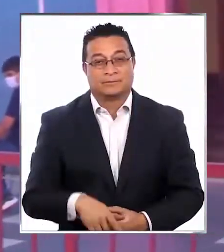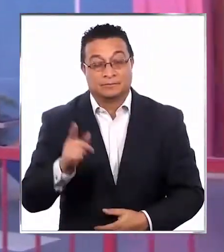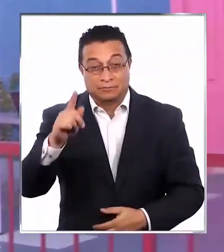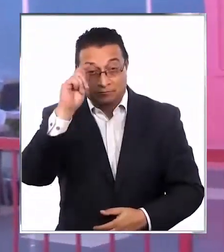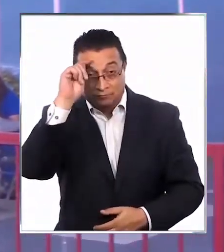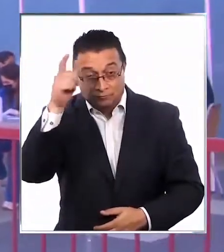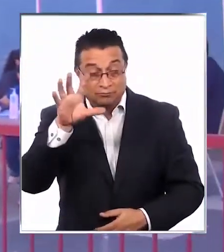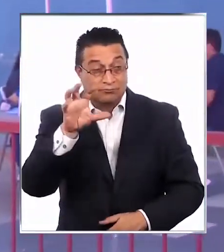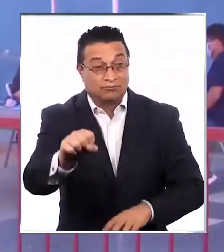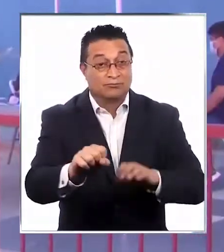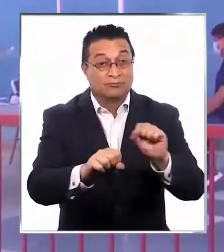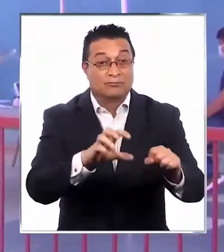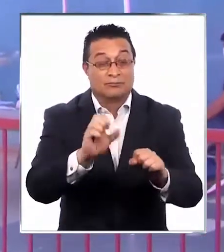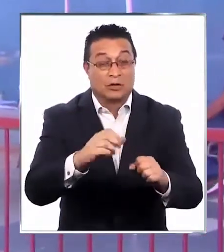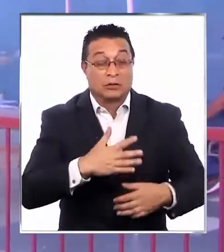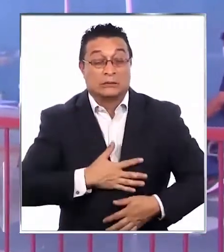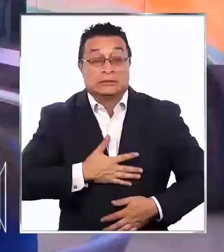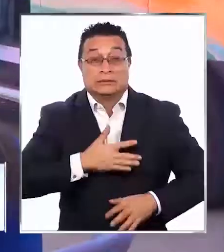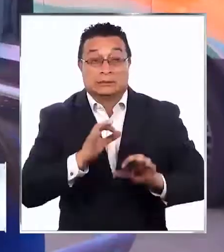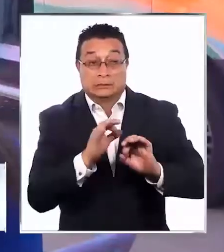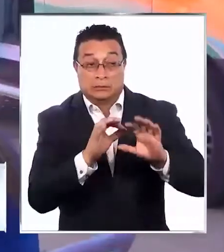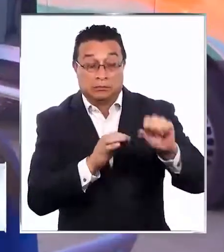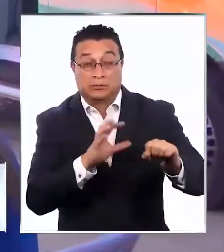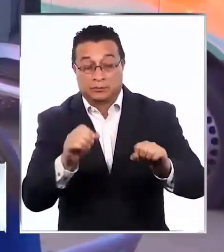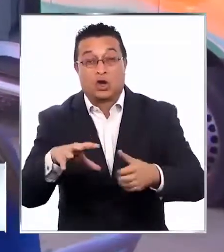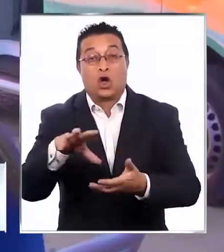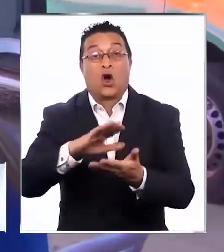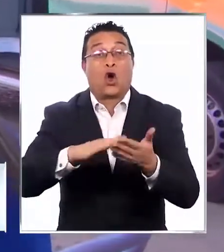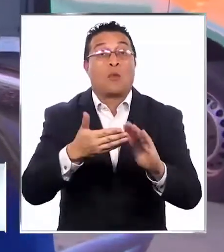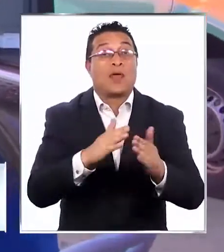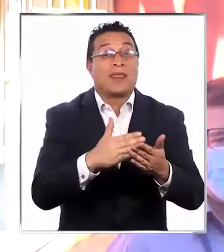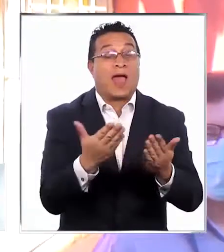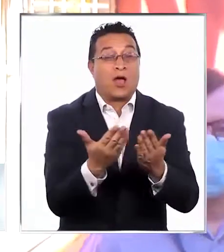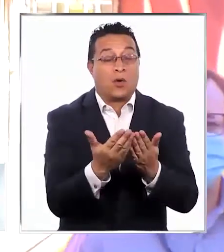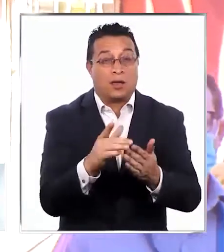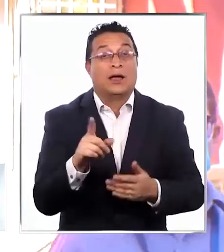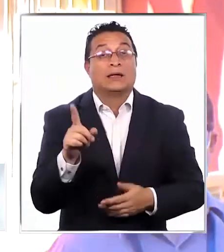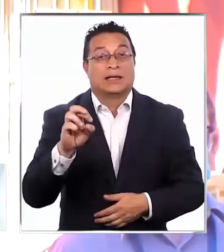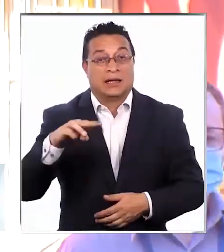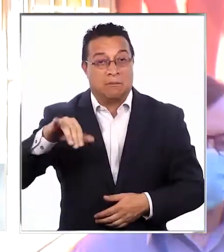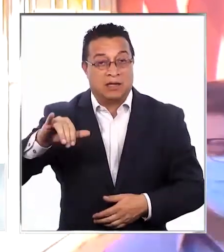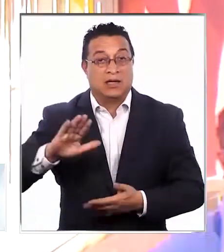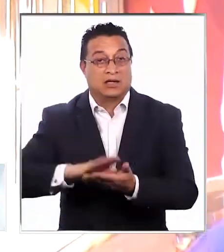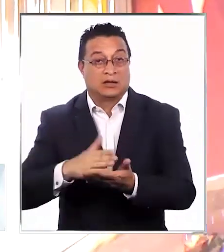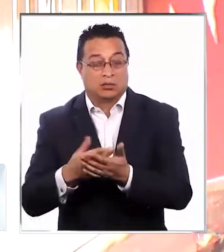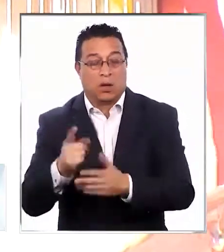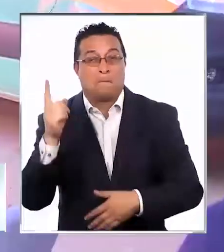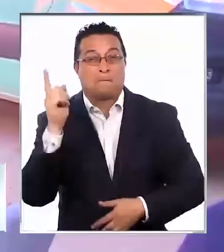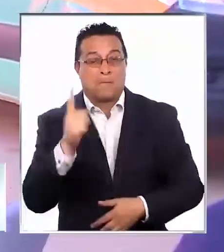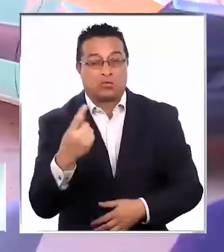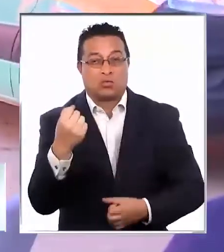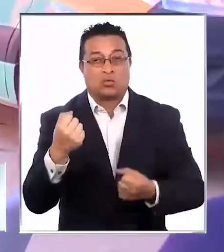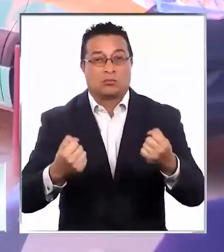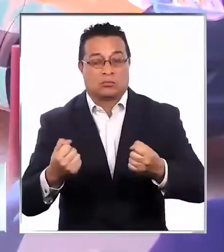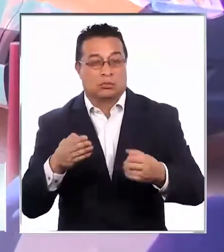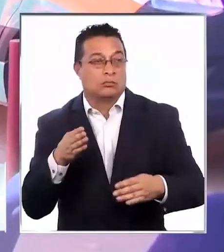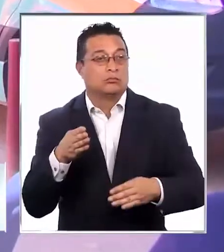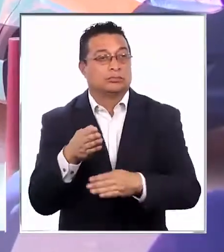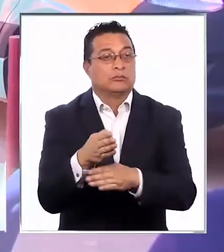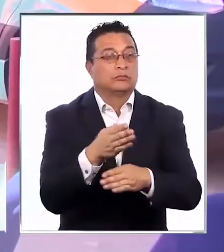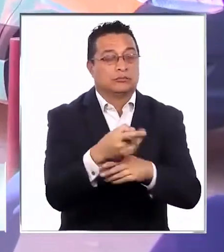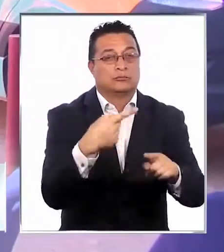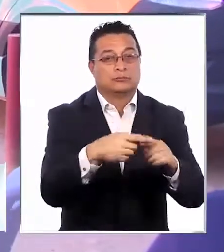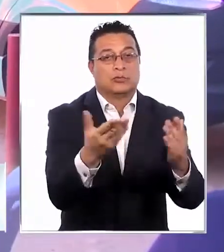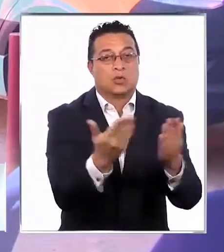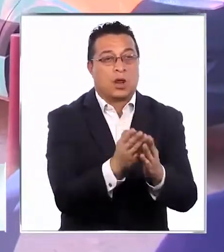Con la idea de pesquisar a tiempo casos asintomáticos de coronavirus en la comunidad escolar, desde la Seremia de Salud se determinó que un móvil esté recorriendo